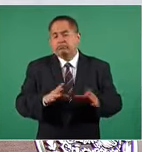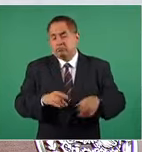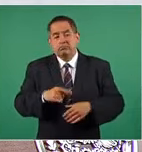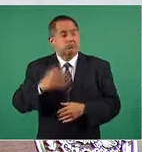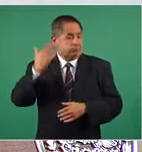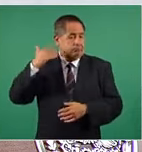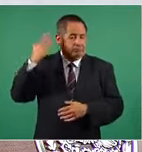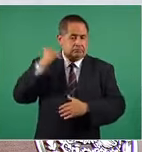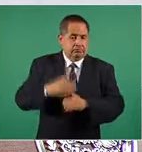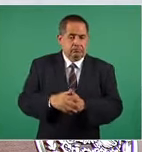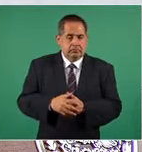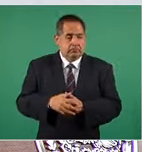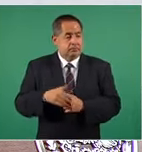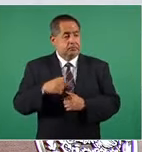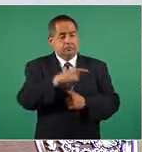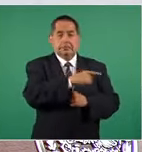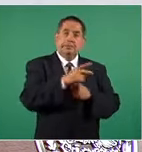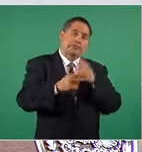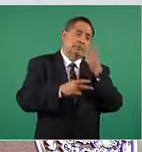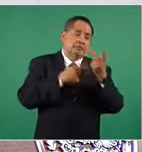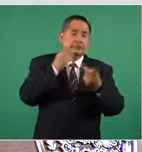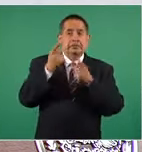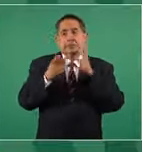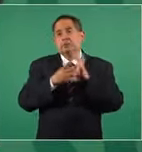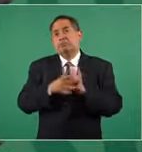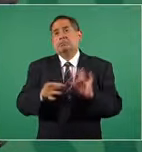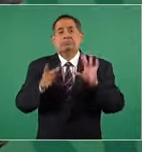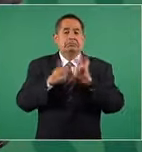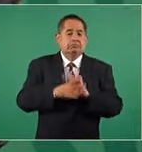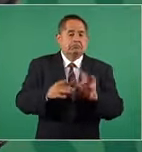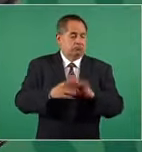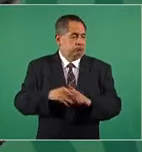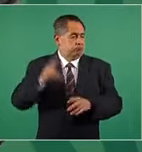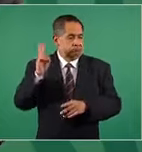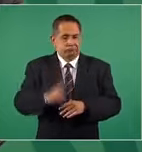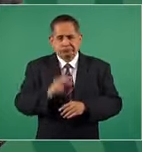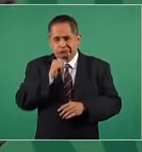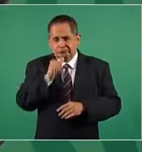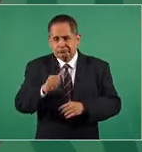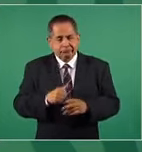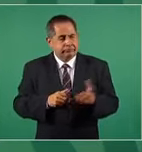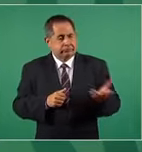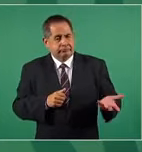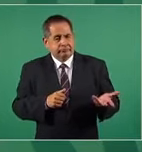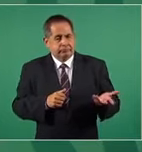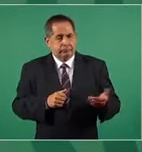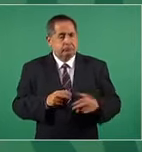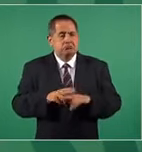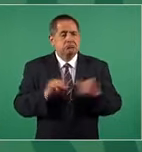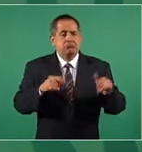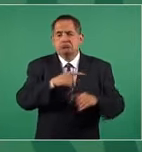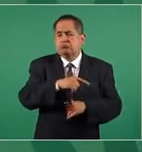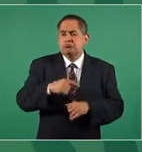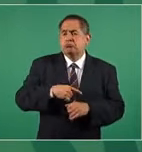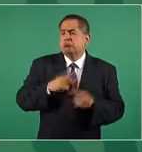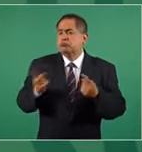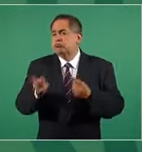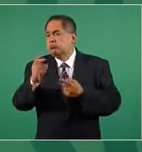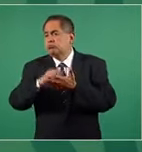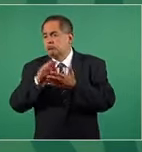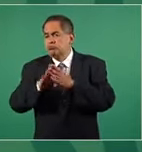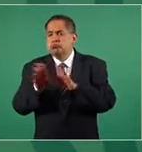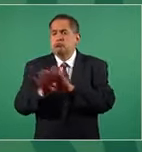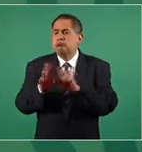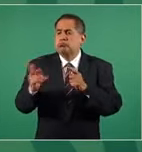En el discurso se hablaba de la consulta, del referéndum,